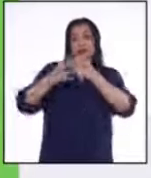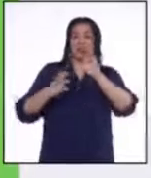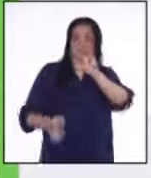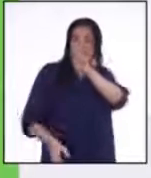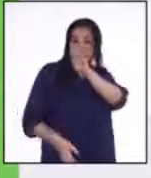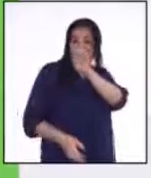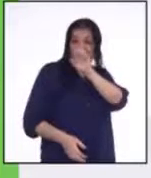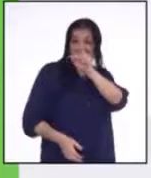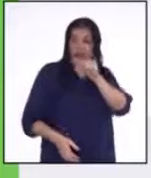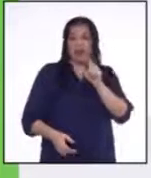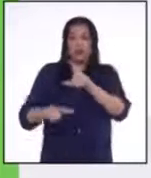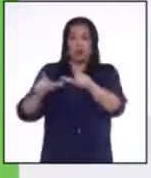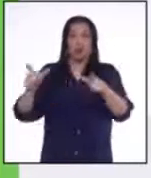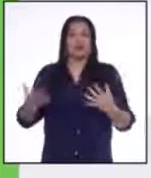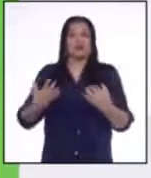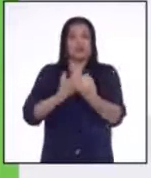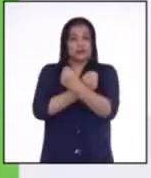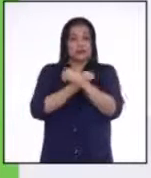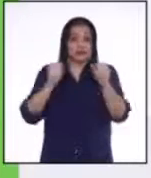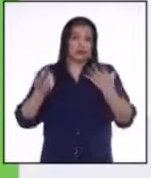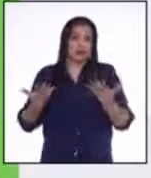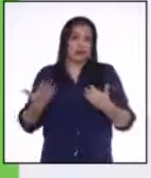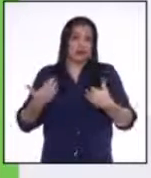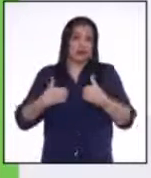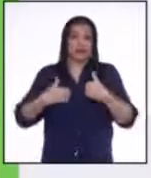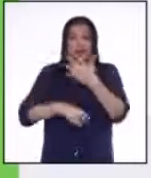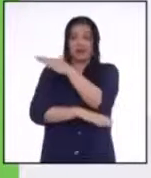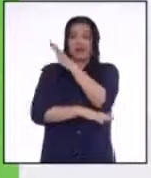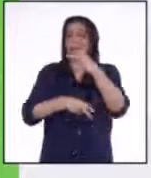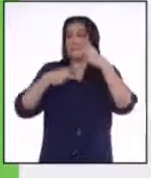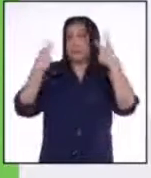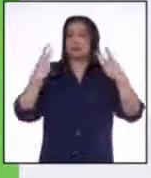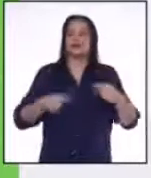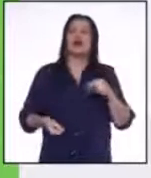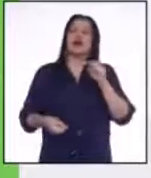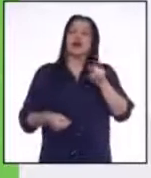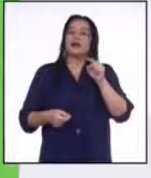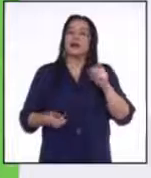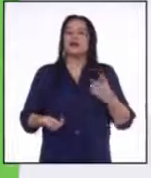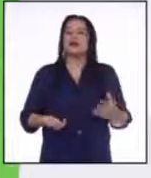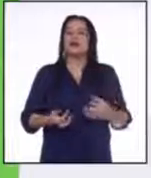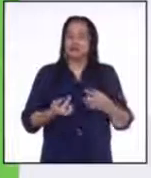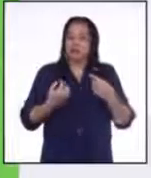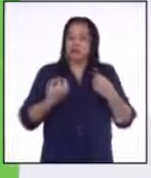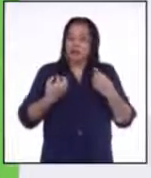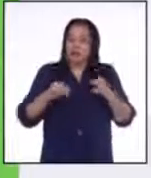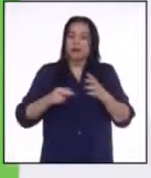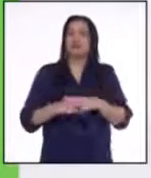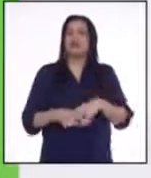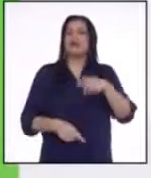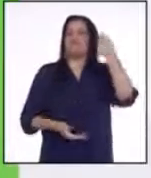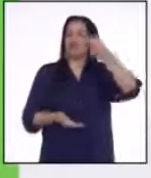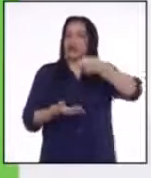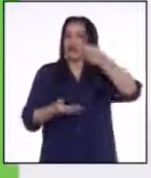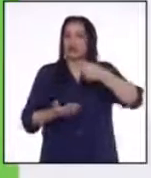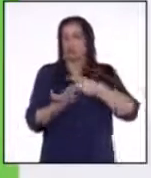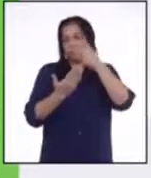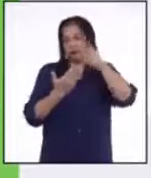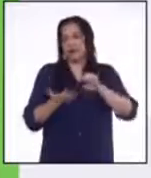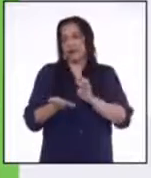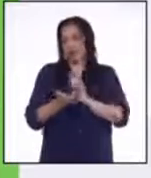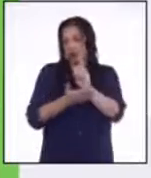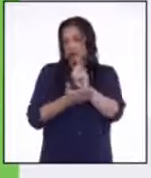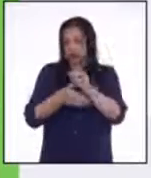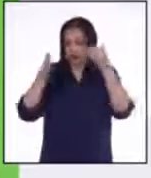centro de rescate de la Amazonía. Lo que ha hecho es poder financiar un programa de educación exitoso